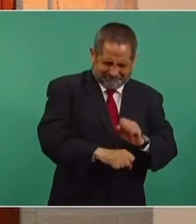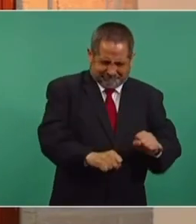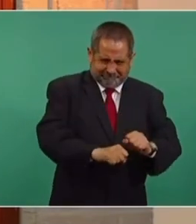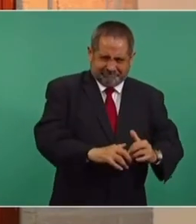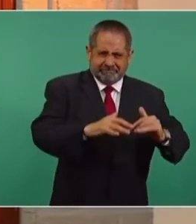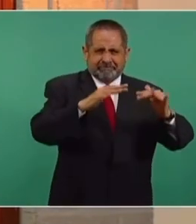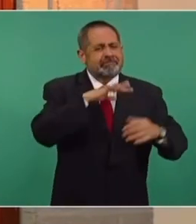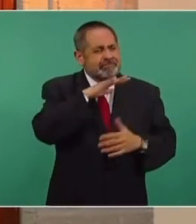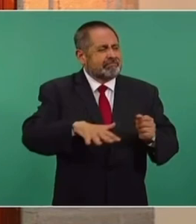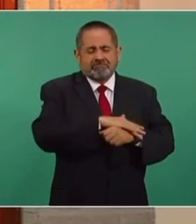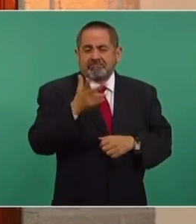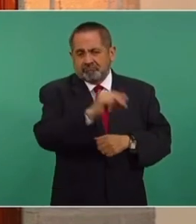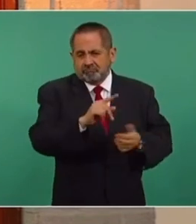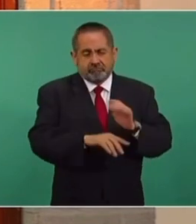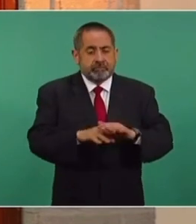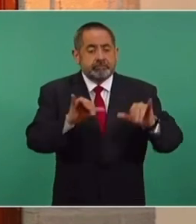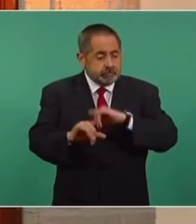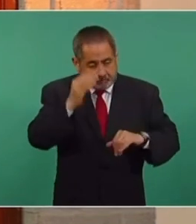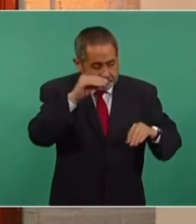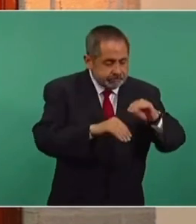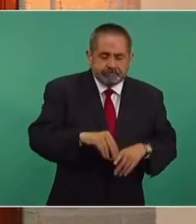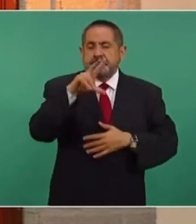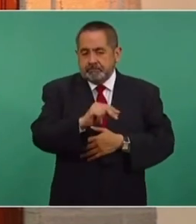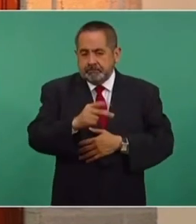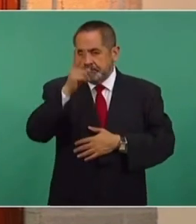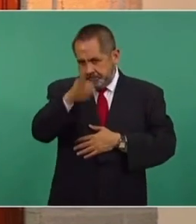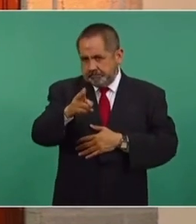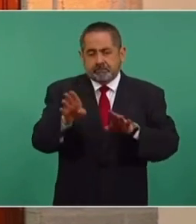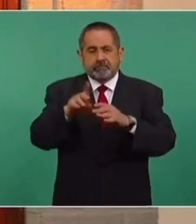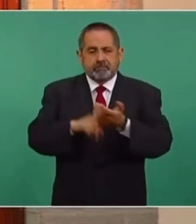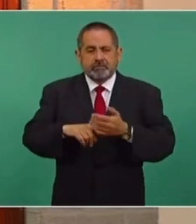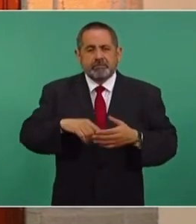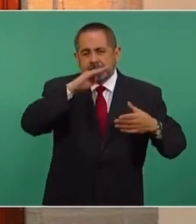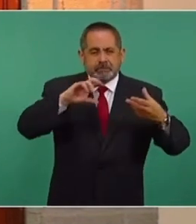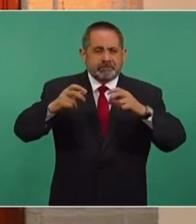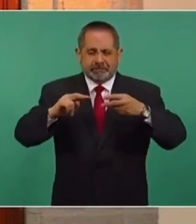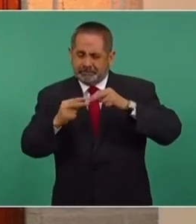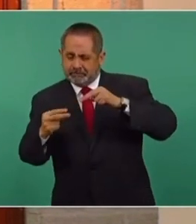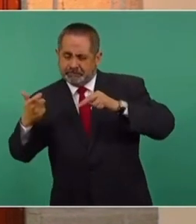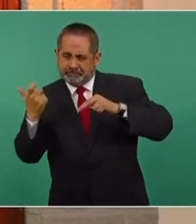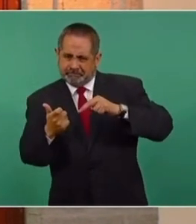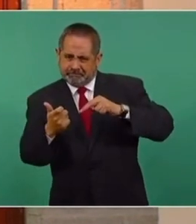limitando el uso de agroquímicos y está prohibida la importación y siembra de maíz transgénico.